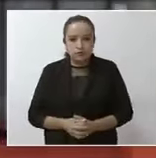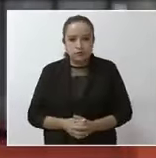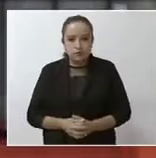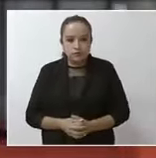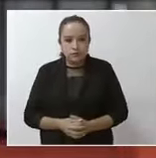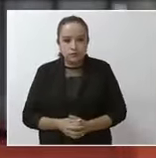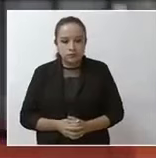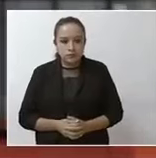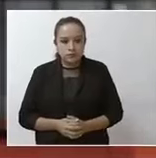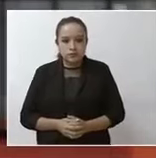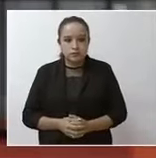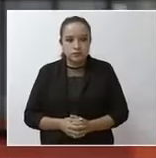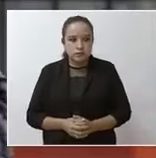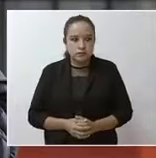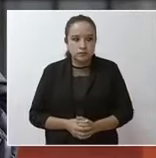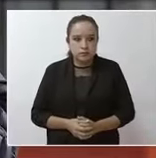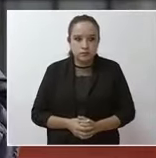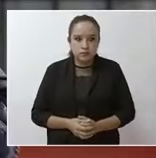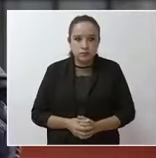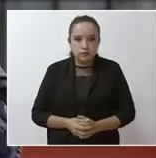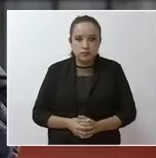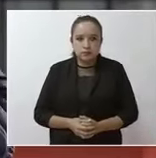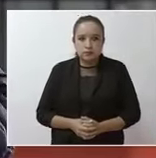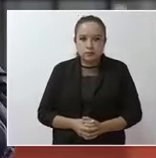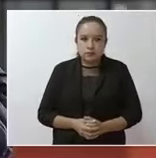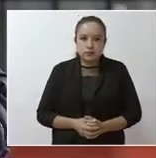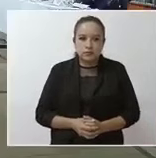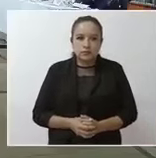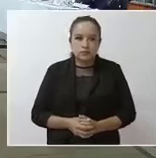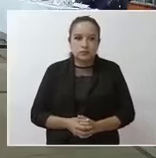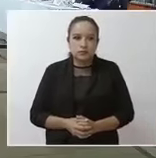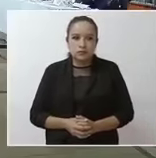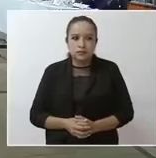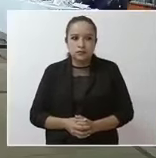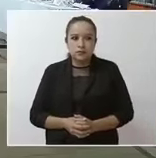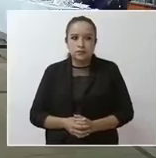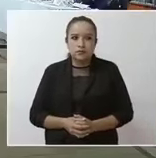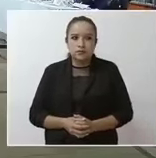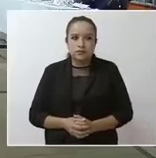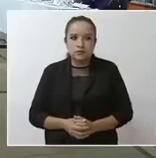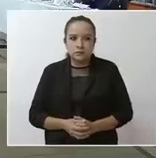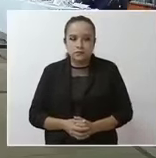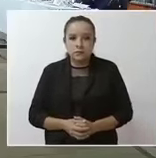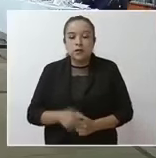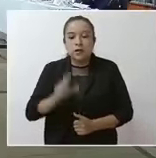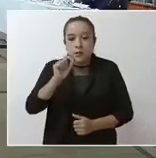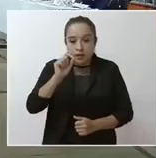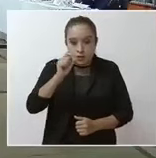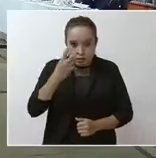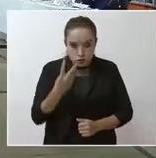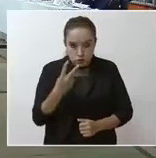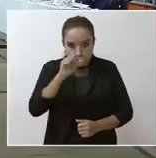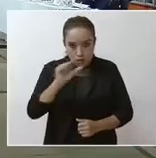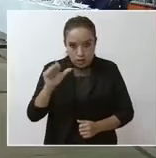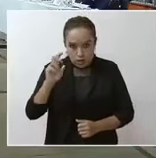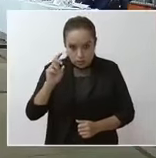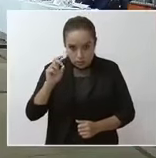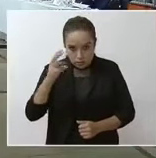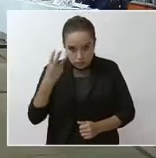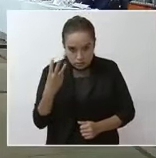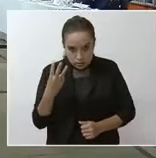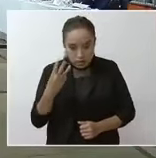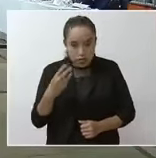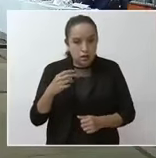Gracias, secretario. Con su permiso, Presidente. Del 23 al 30 de septiembre hicimos la